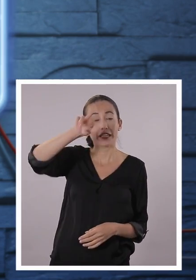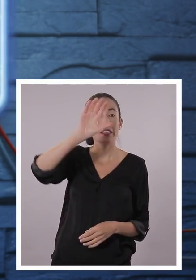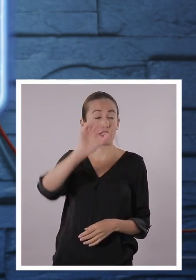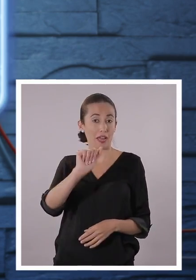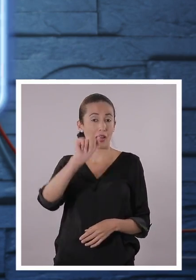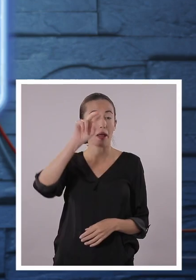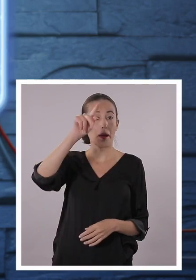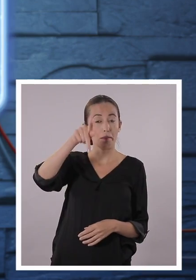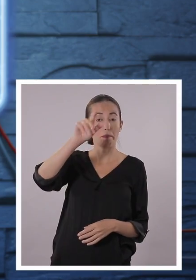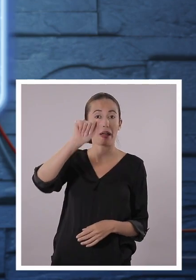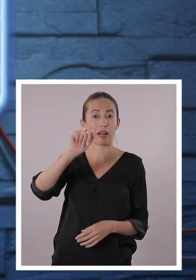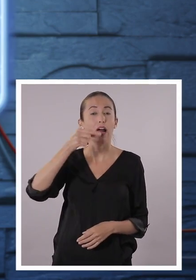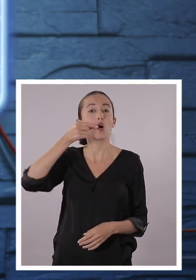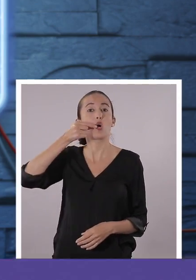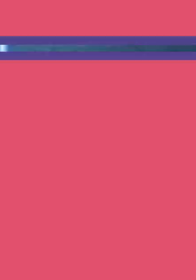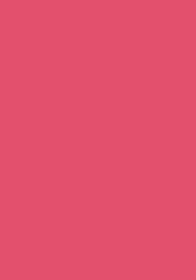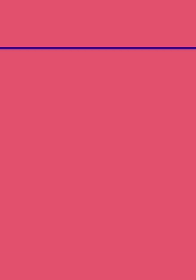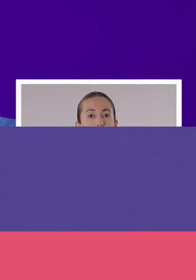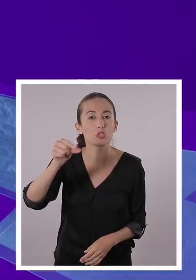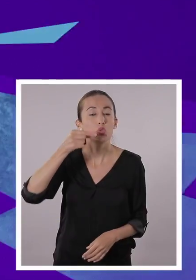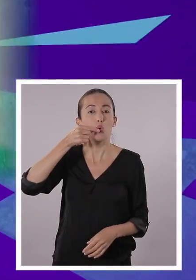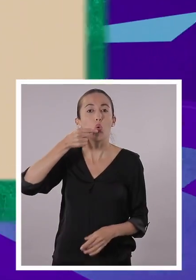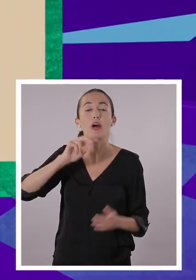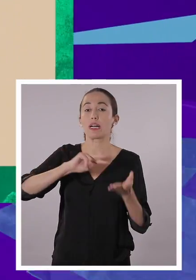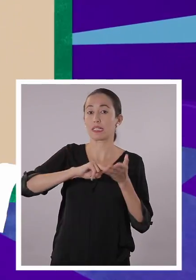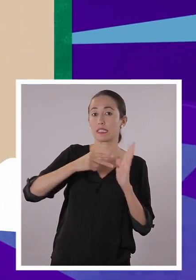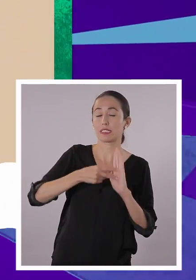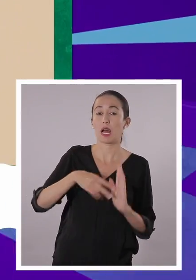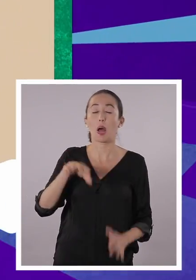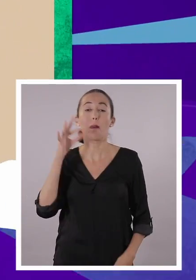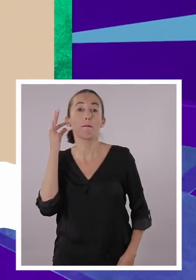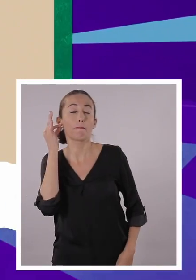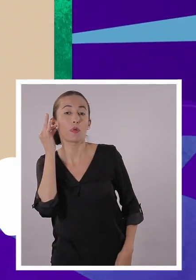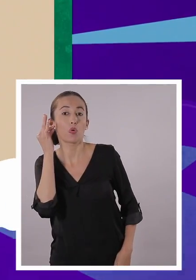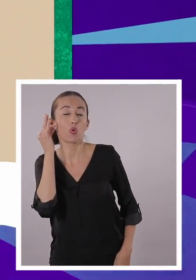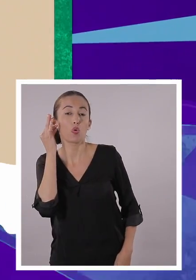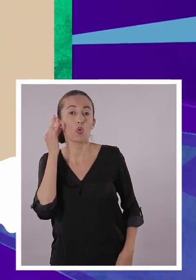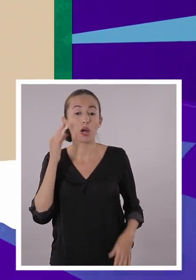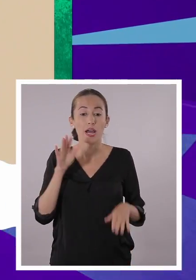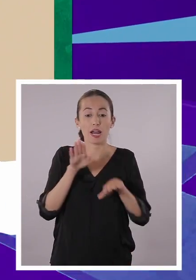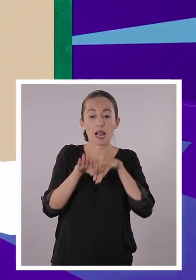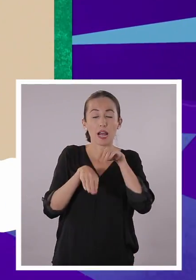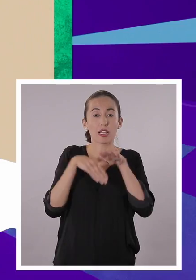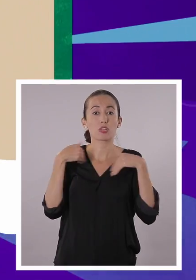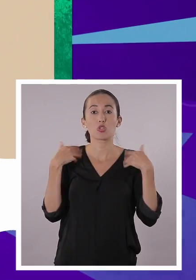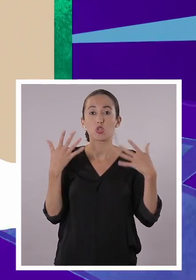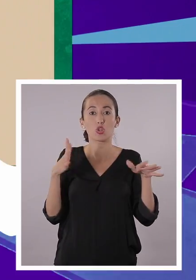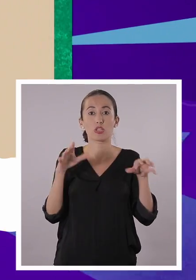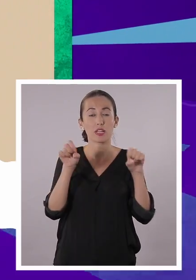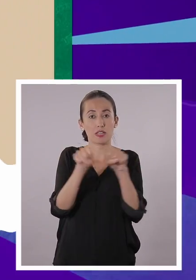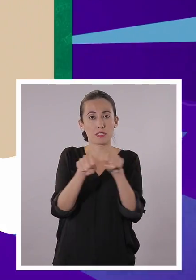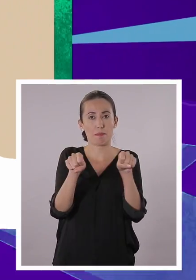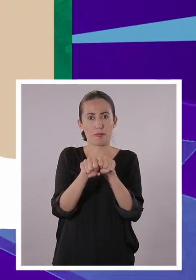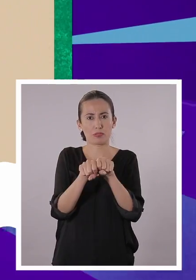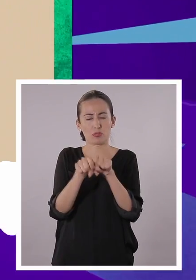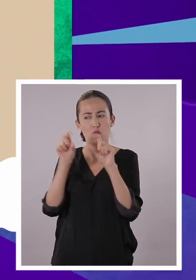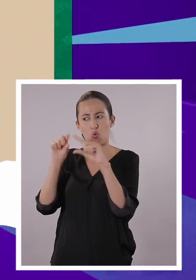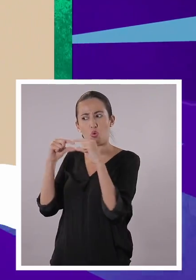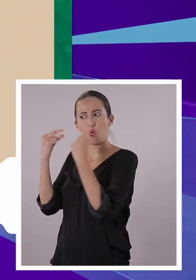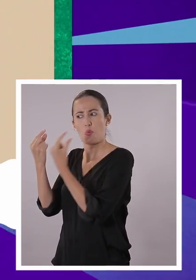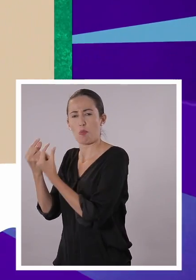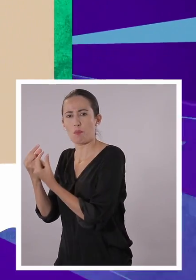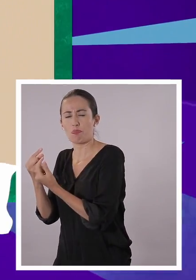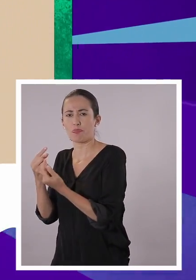Ñapanga viene del quichua yapanga, que quiere decir mujer descalza. Y así se les decía a un grupo de mujeres,